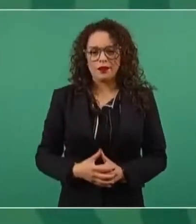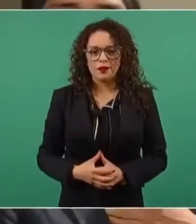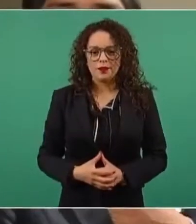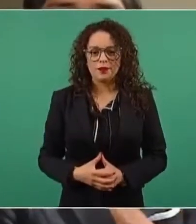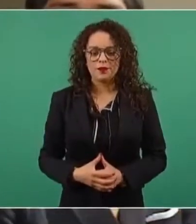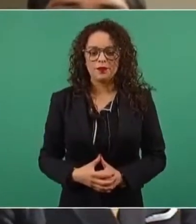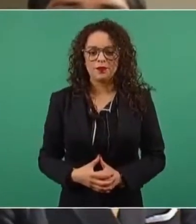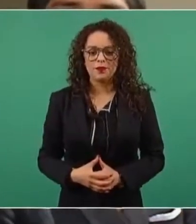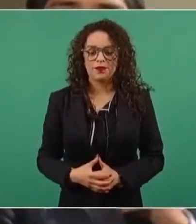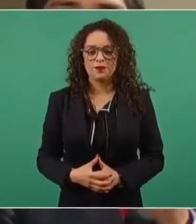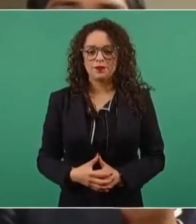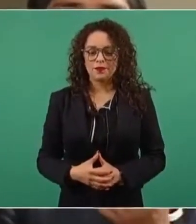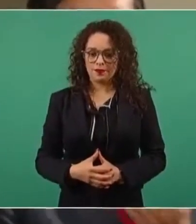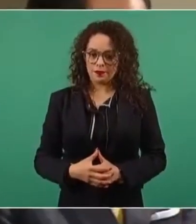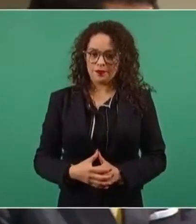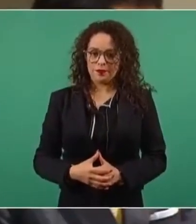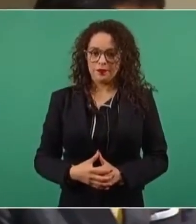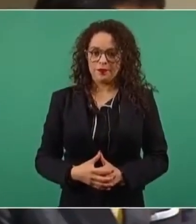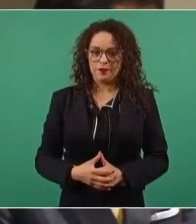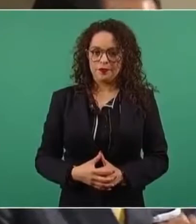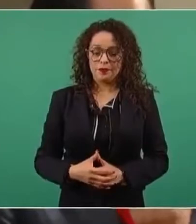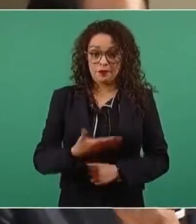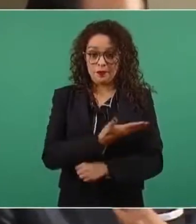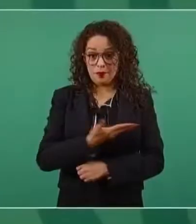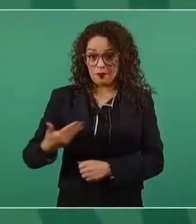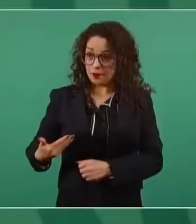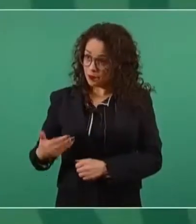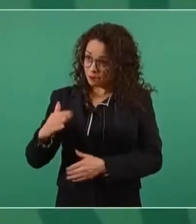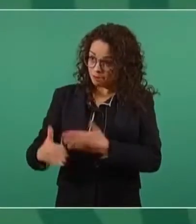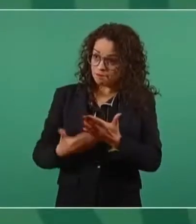¿El Ejecutivo propone y el Legislativo dispone?